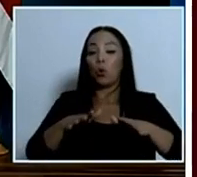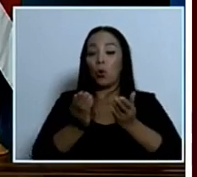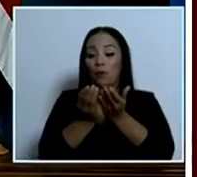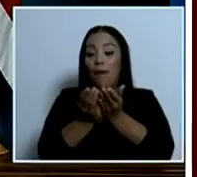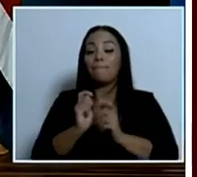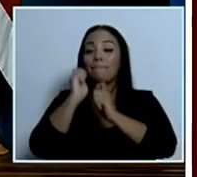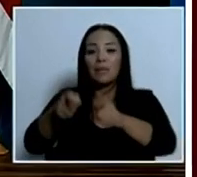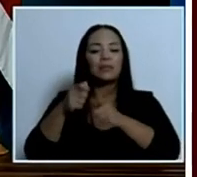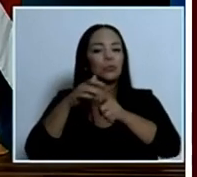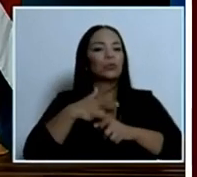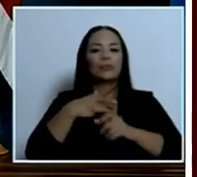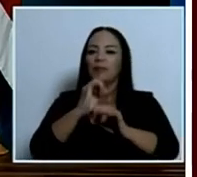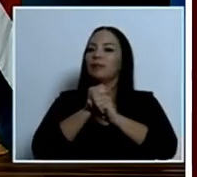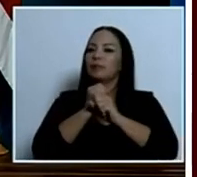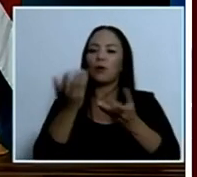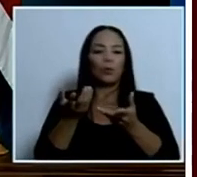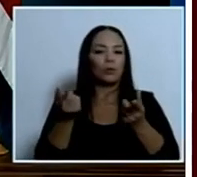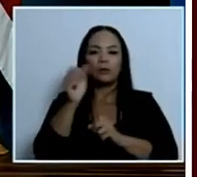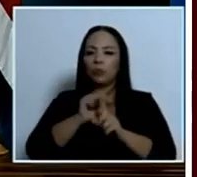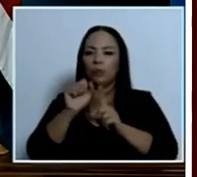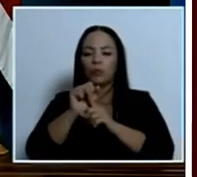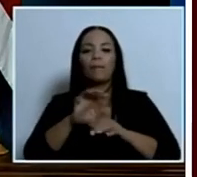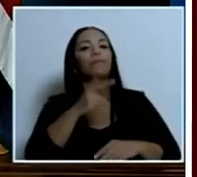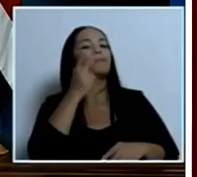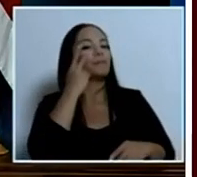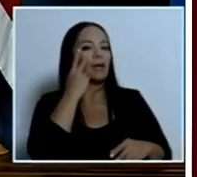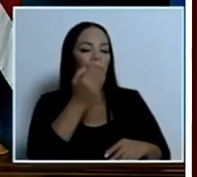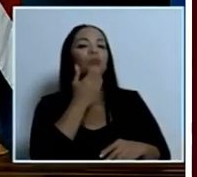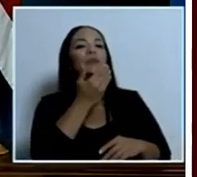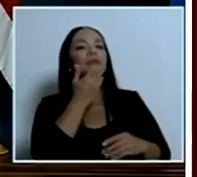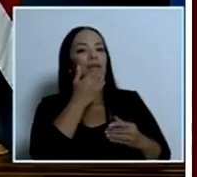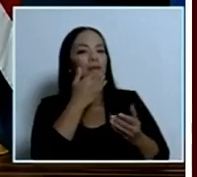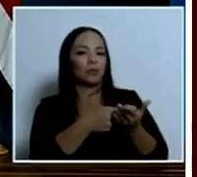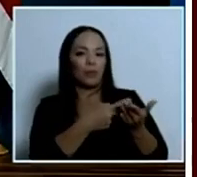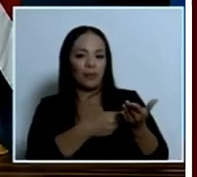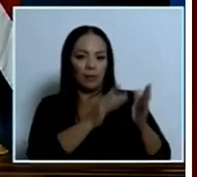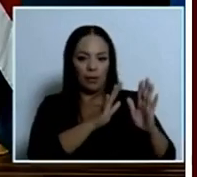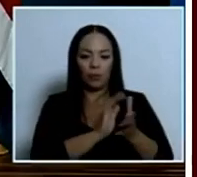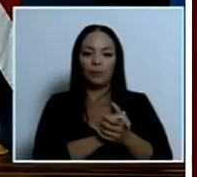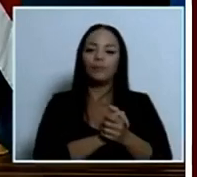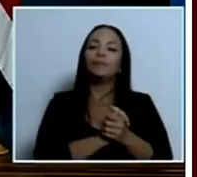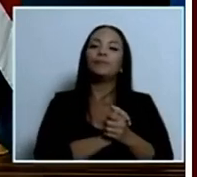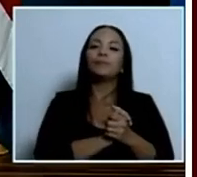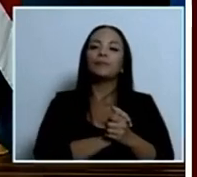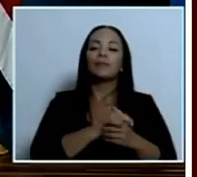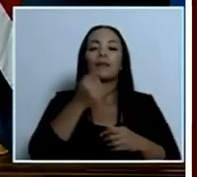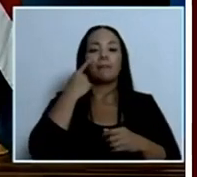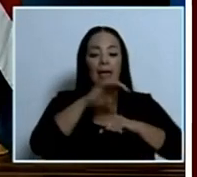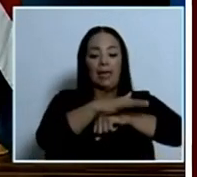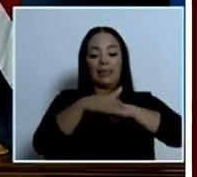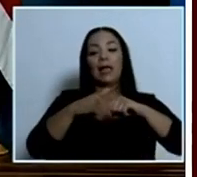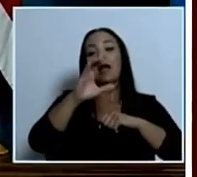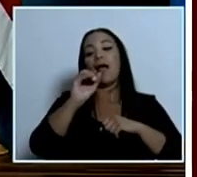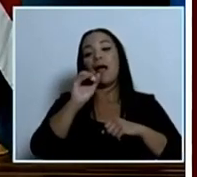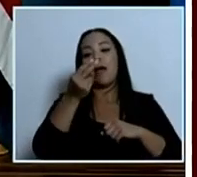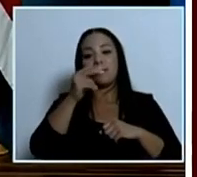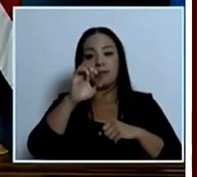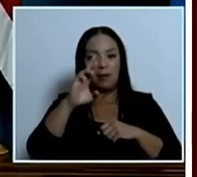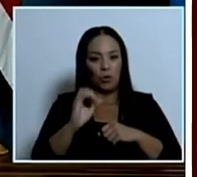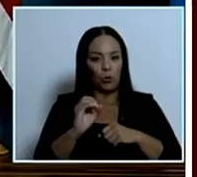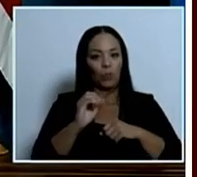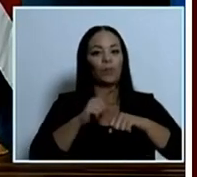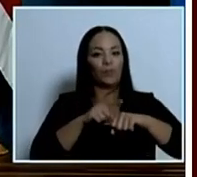situación que está pasando bueno muchas gracias por el comentario tuvimos en la cañero ¿verdad?